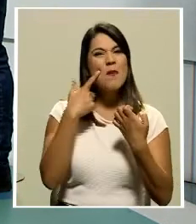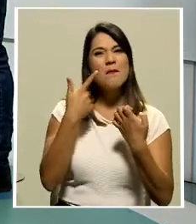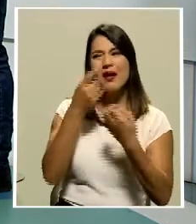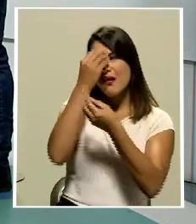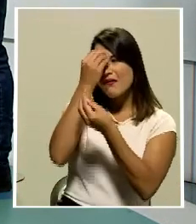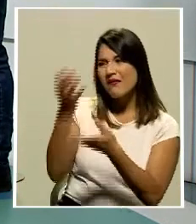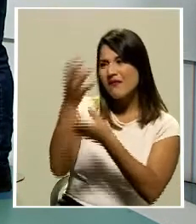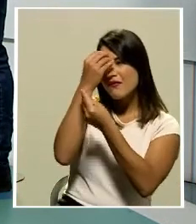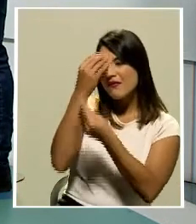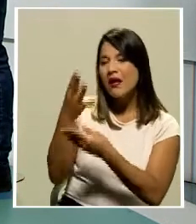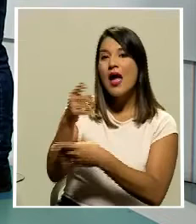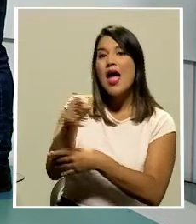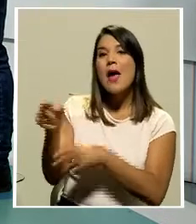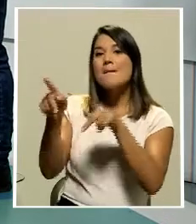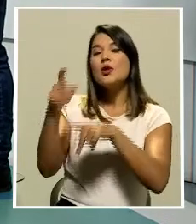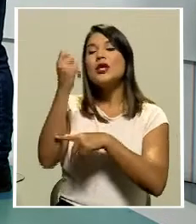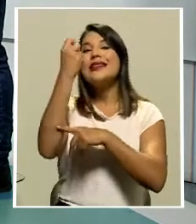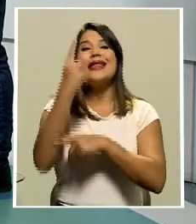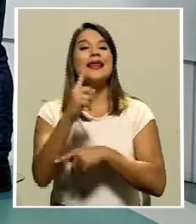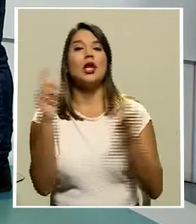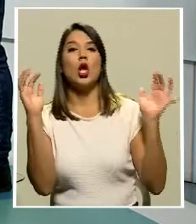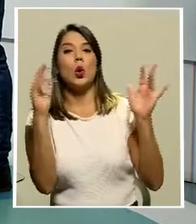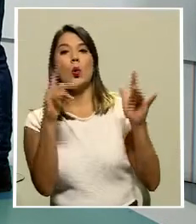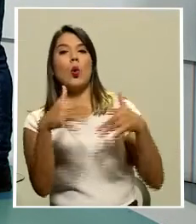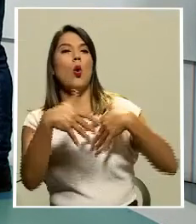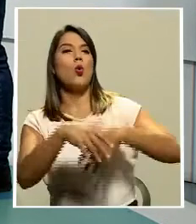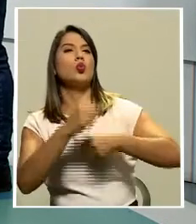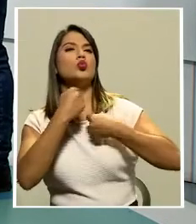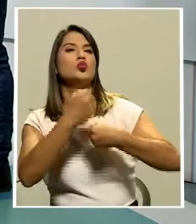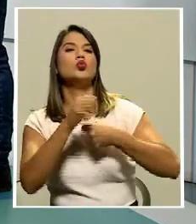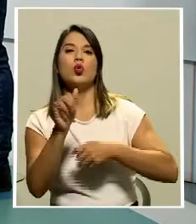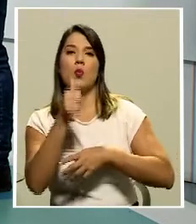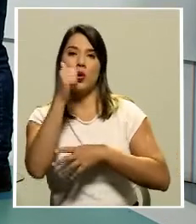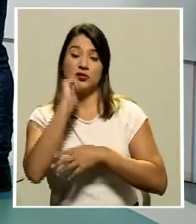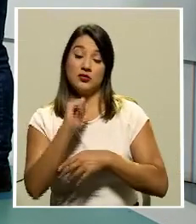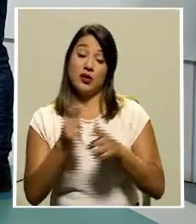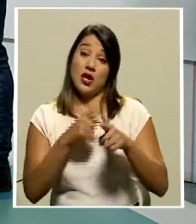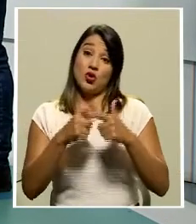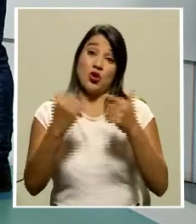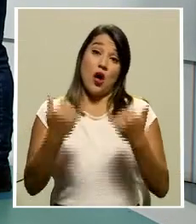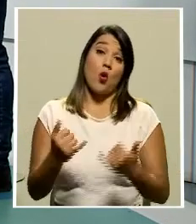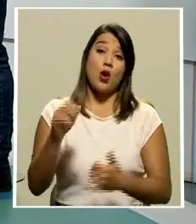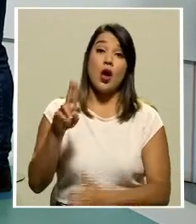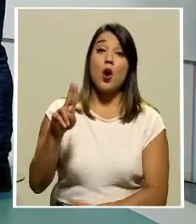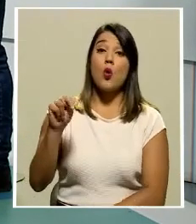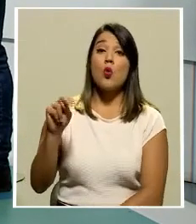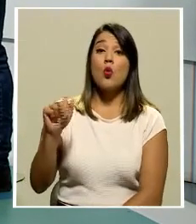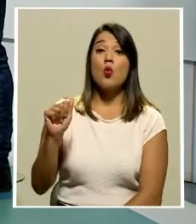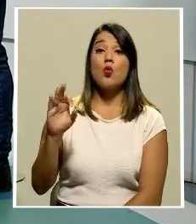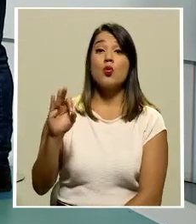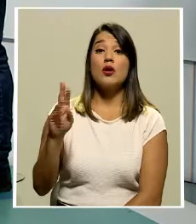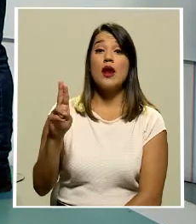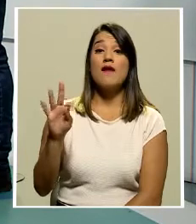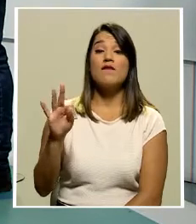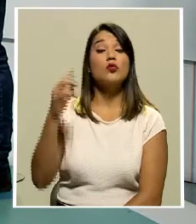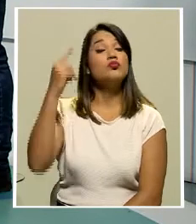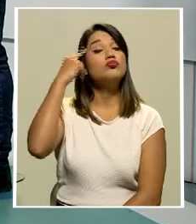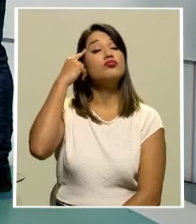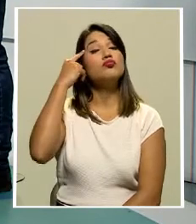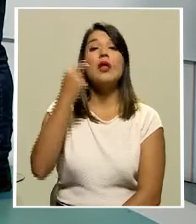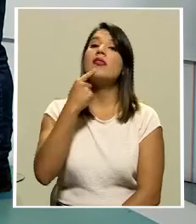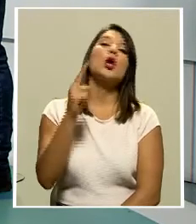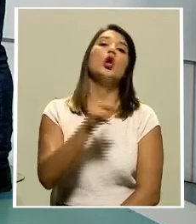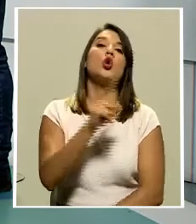aglomeraciones. Y eso ya está pasando factura porque la UNAFUD ya está considerando no presentar el protocolo para que regrese el público.